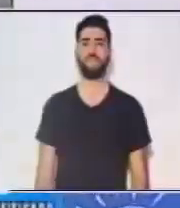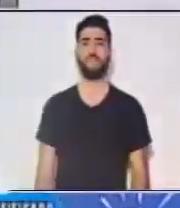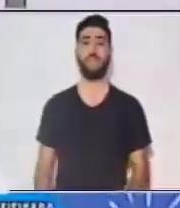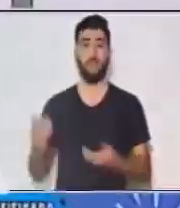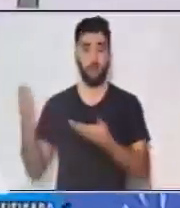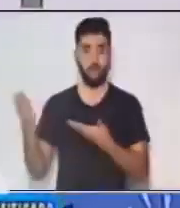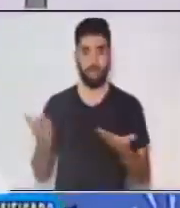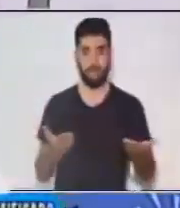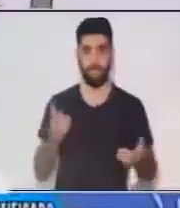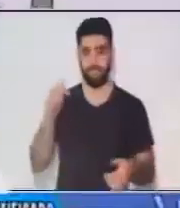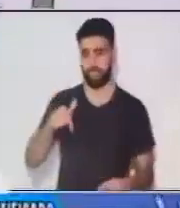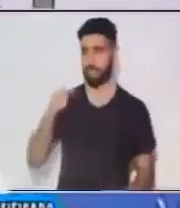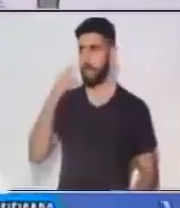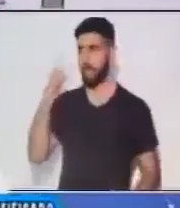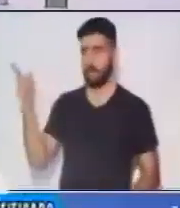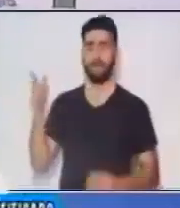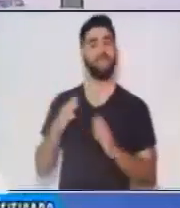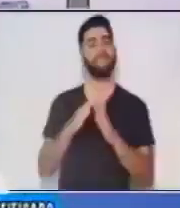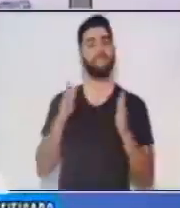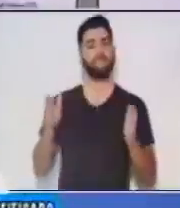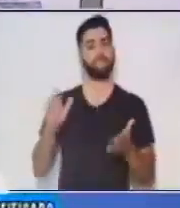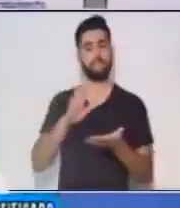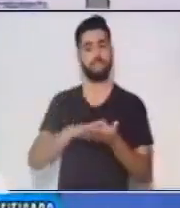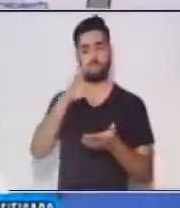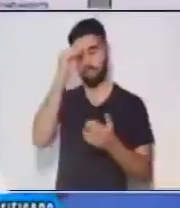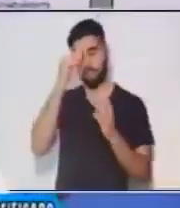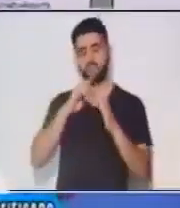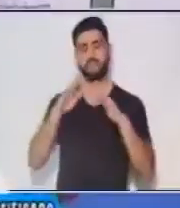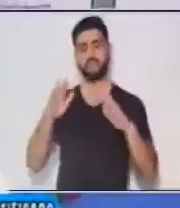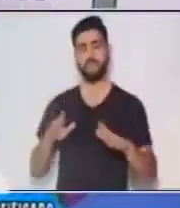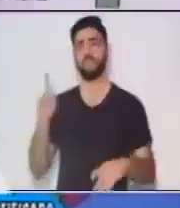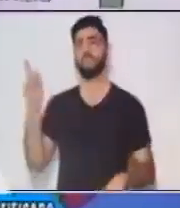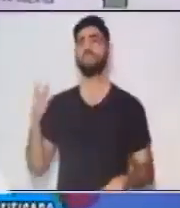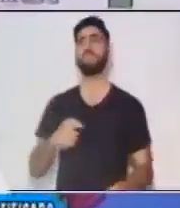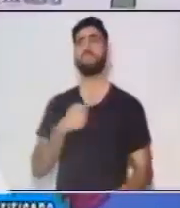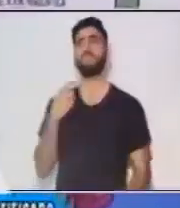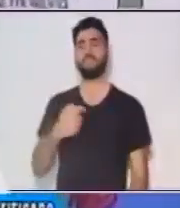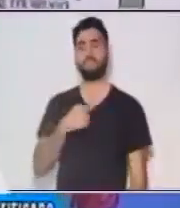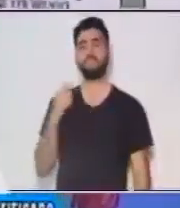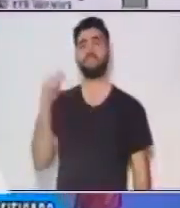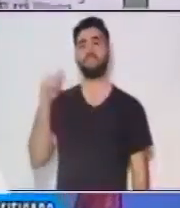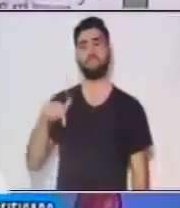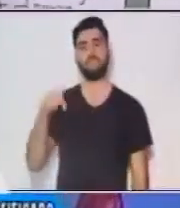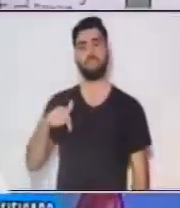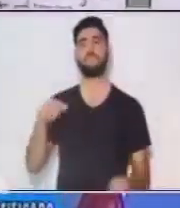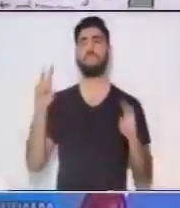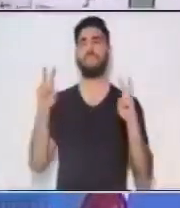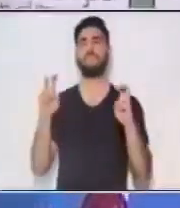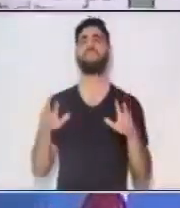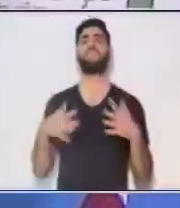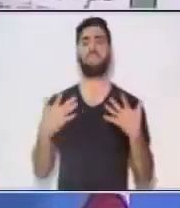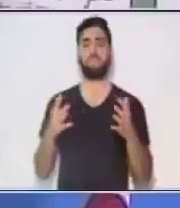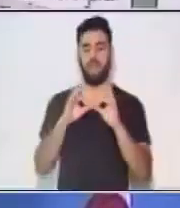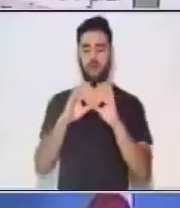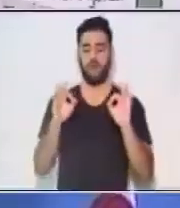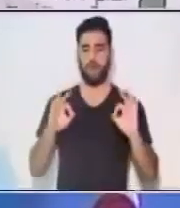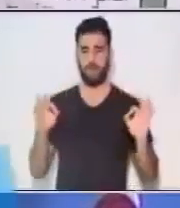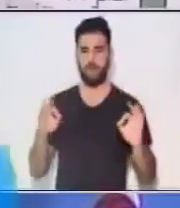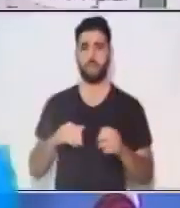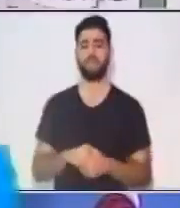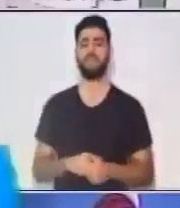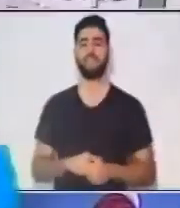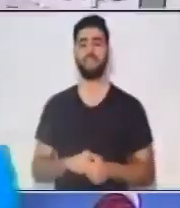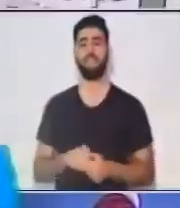Bienvenidos a este espacio educativo Aprende en Casa. Soy Diana López y en esta oportunidad desarrollaré el tema de la oración, del área de